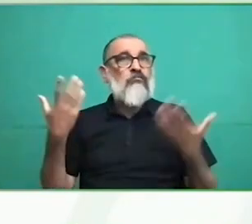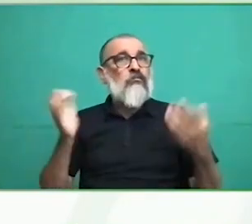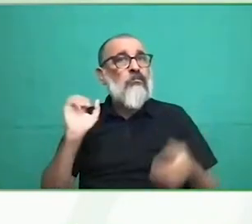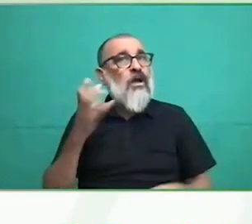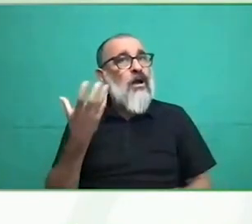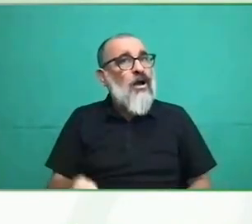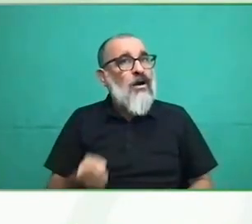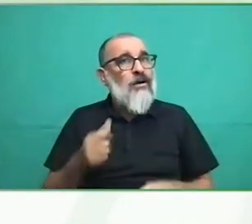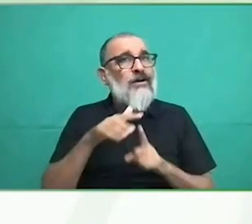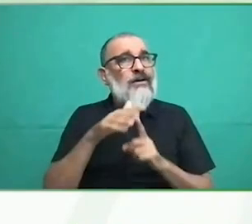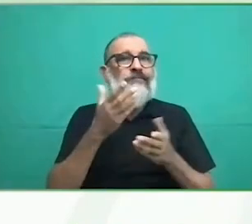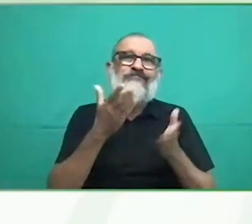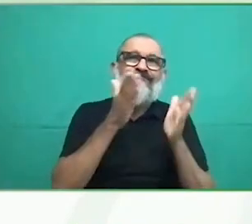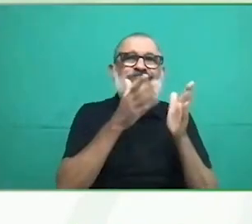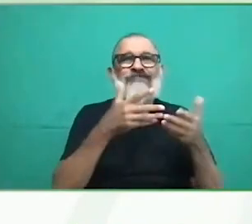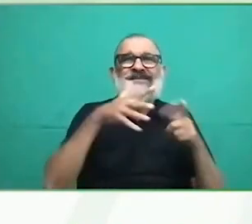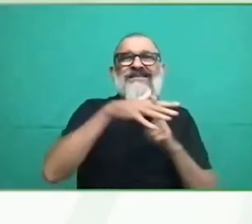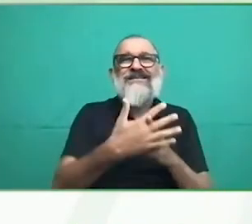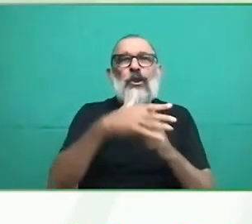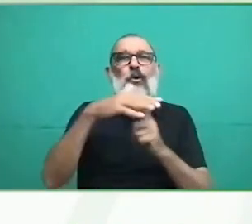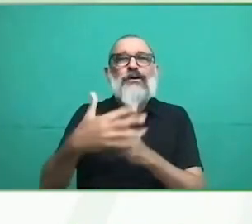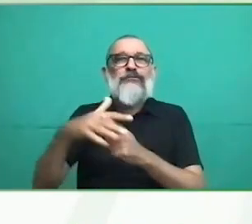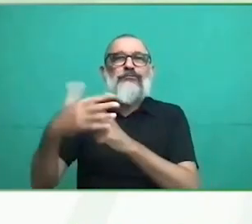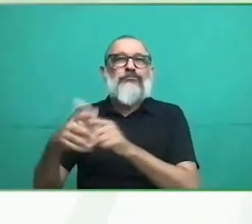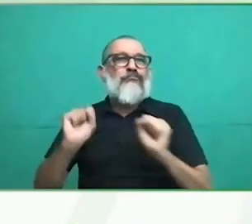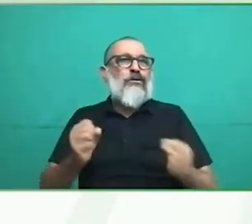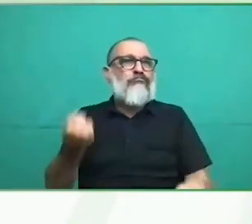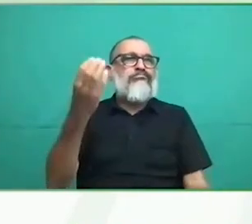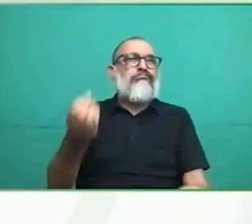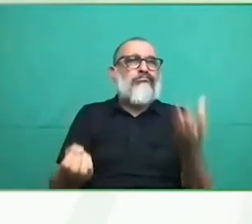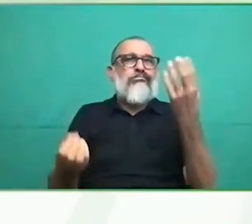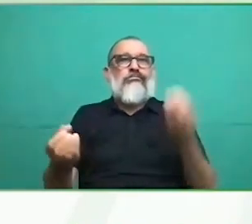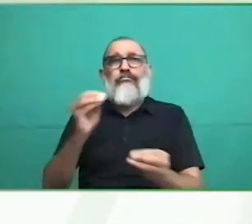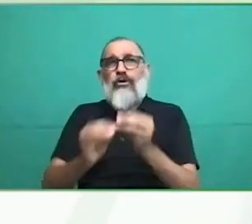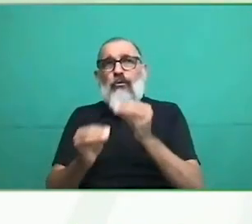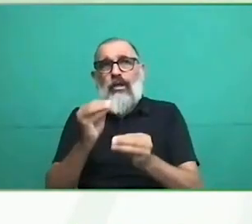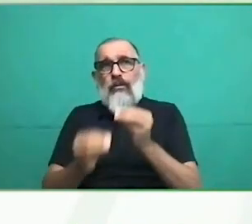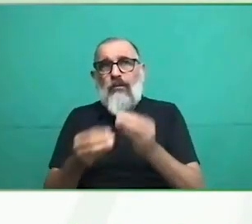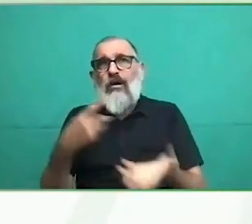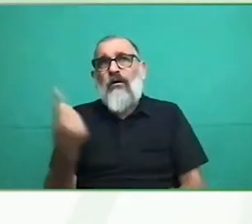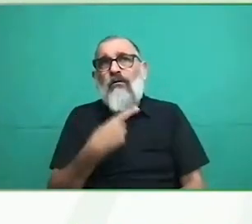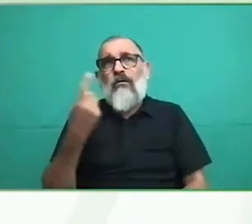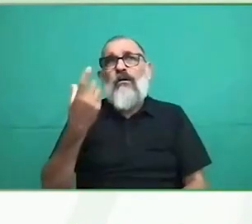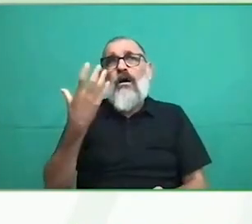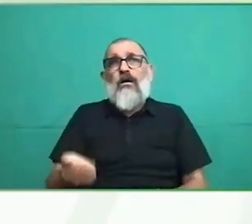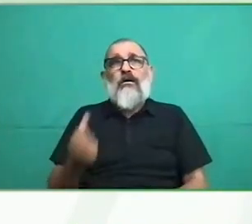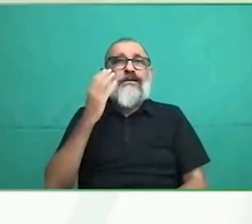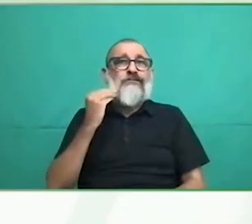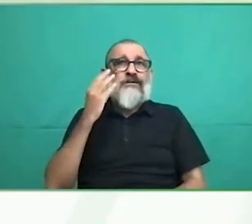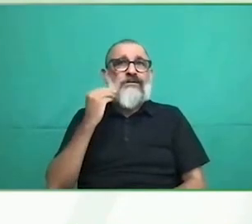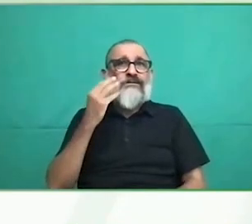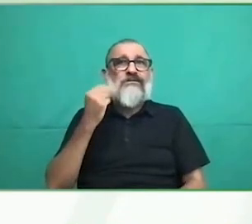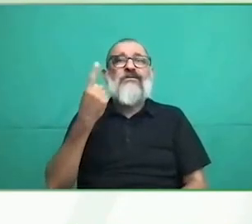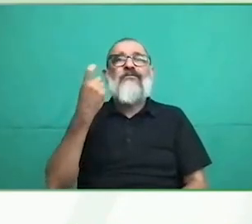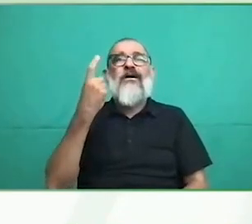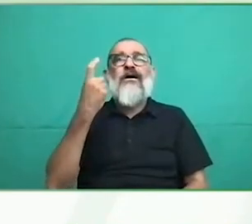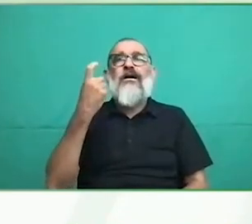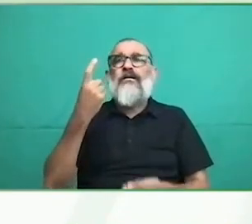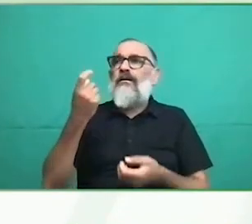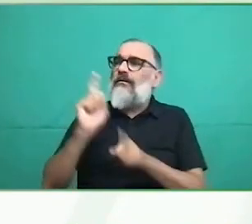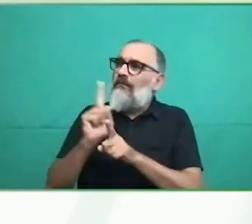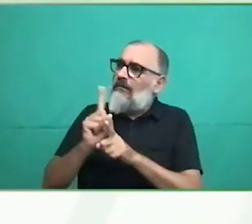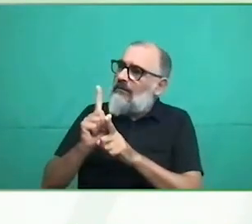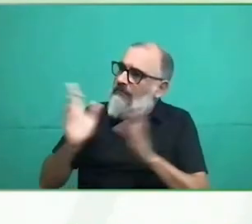También nos hemos encontrado que donde hay más dificultades es cuando hay necesidad de apoyo en extensión horaria, que los